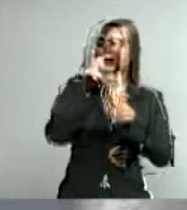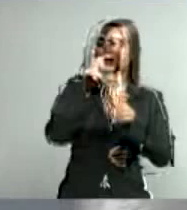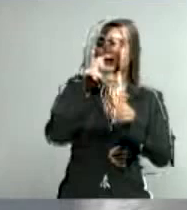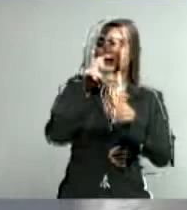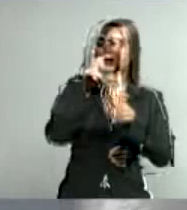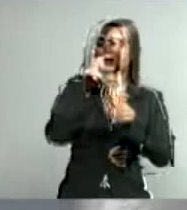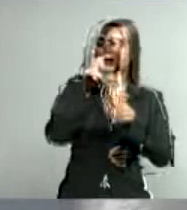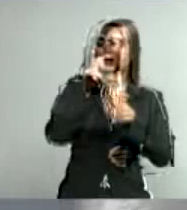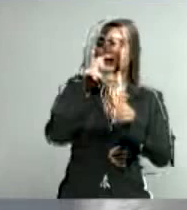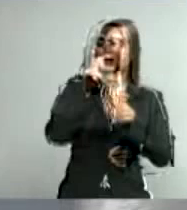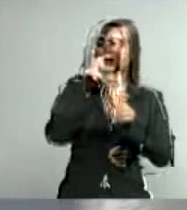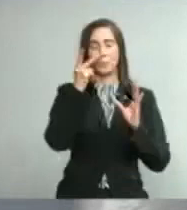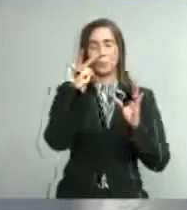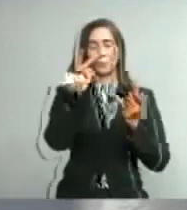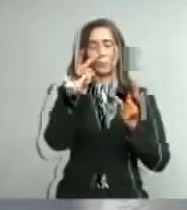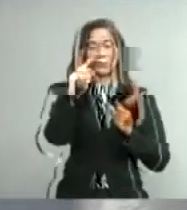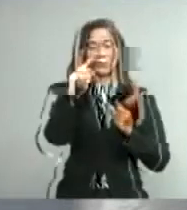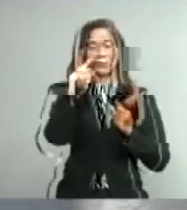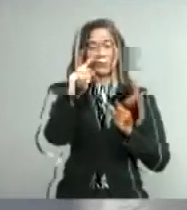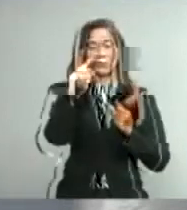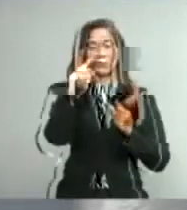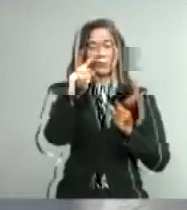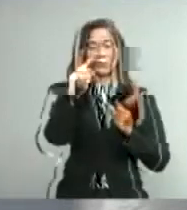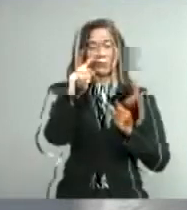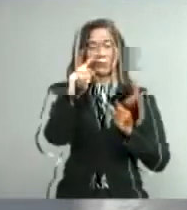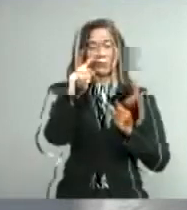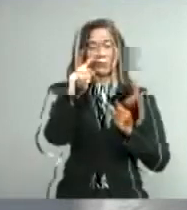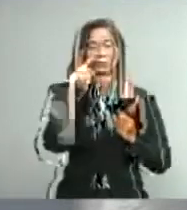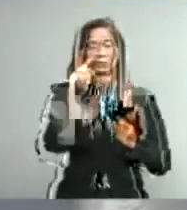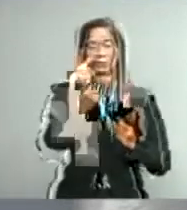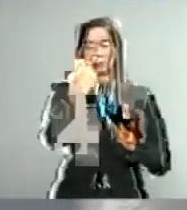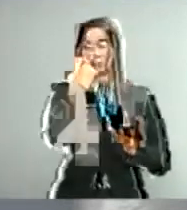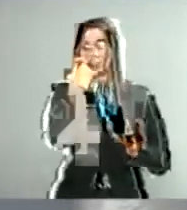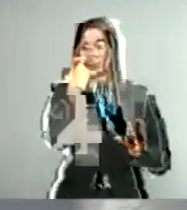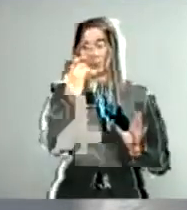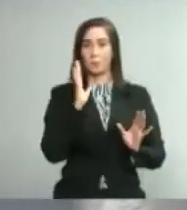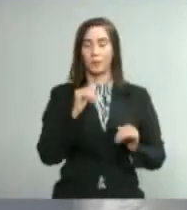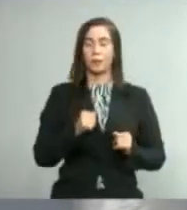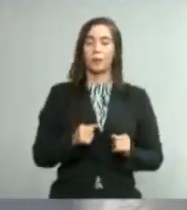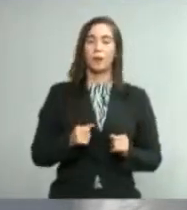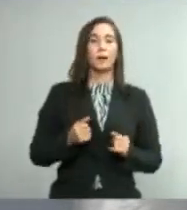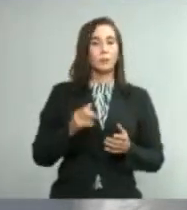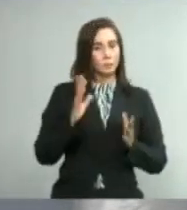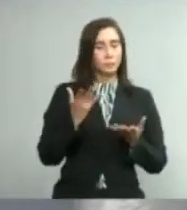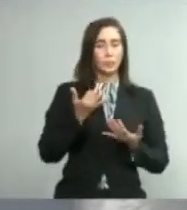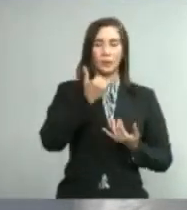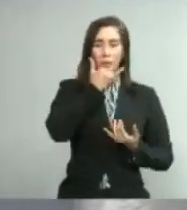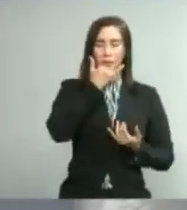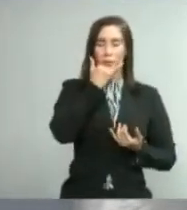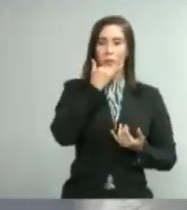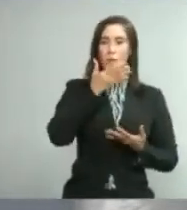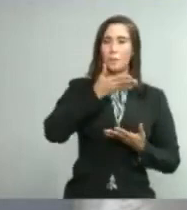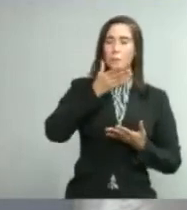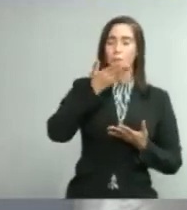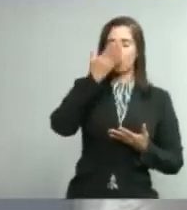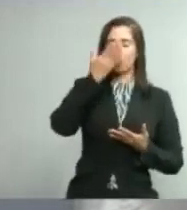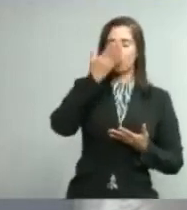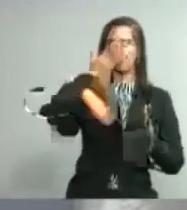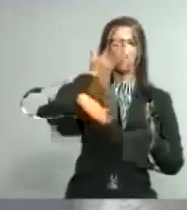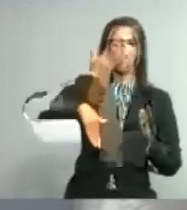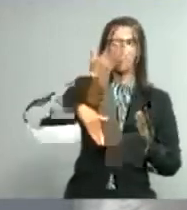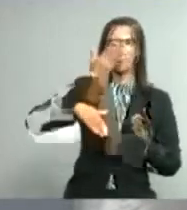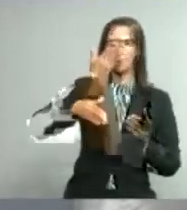Las cantidades que puede ese equipo producir. La falta de insumo ha motivado de que